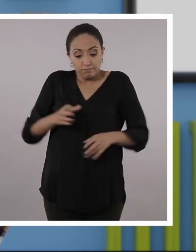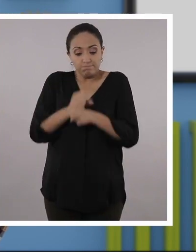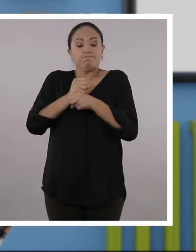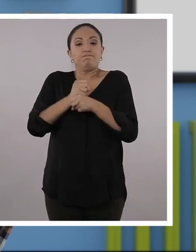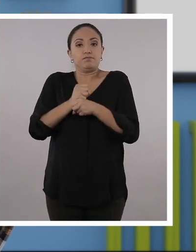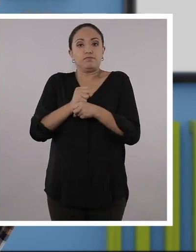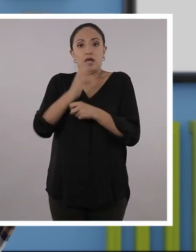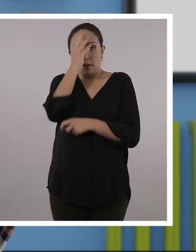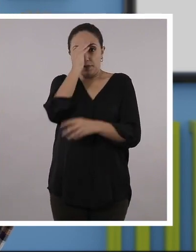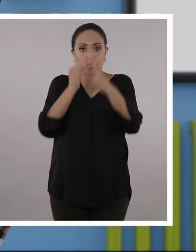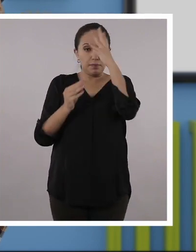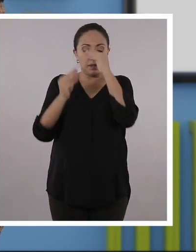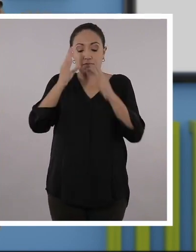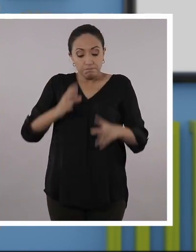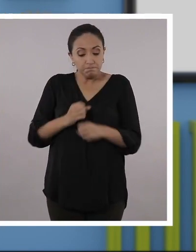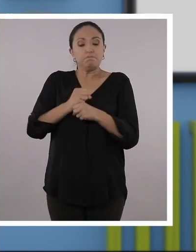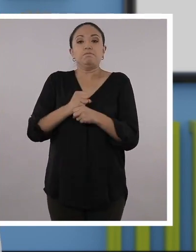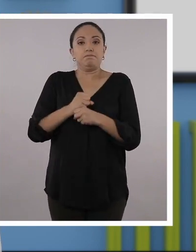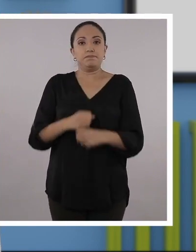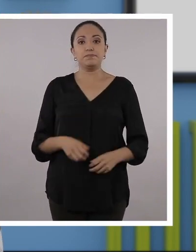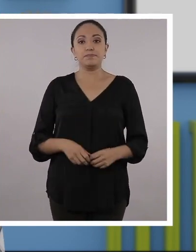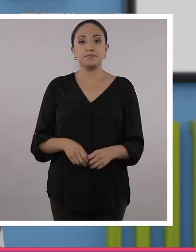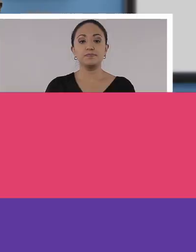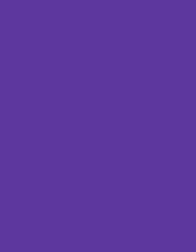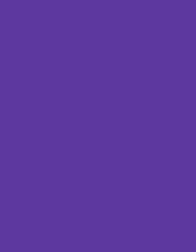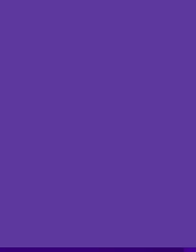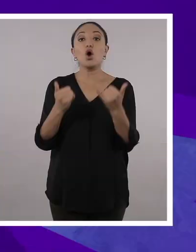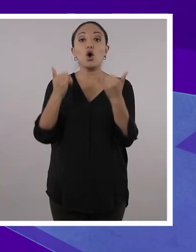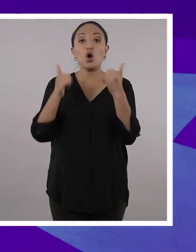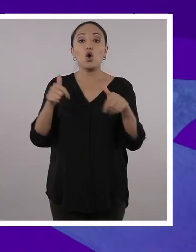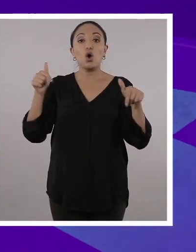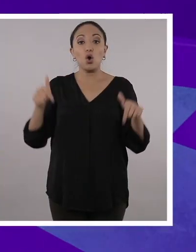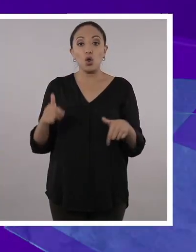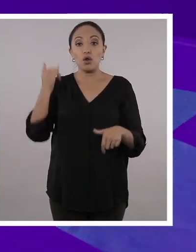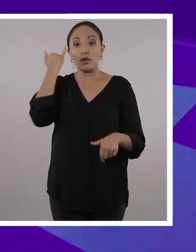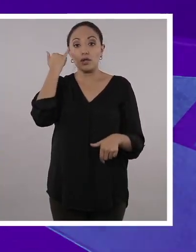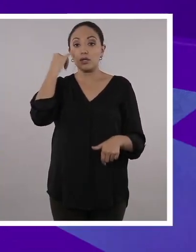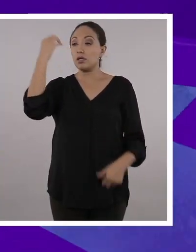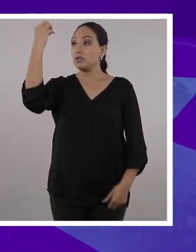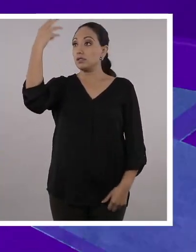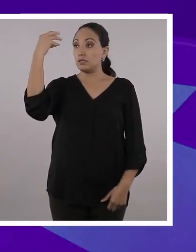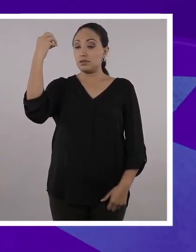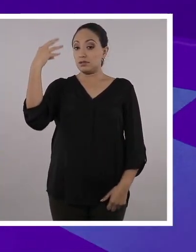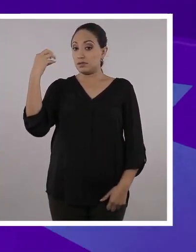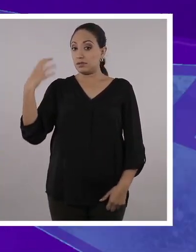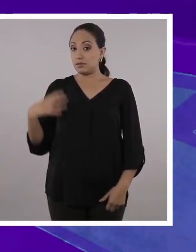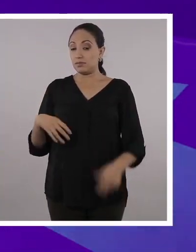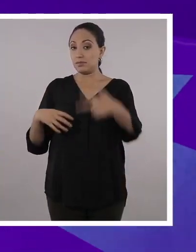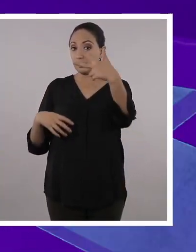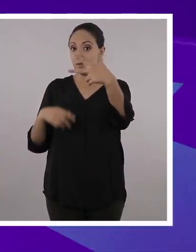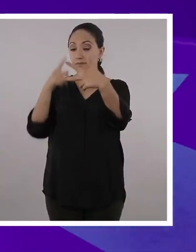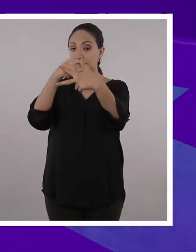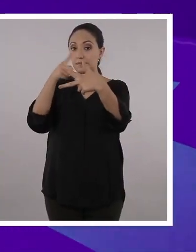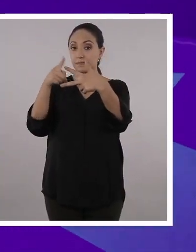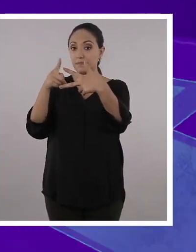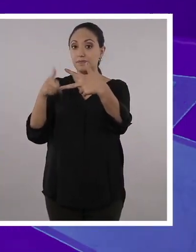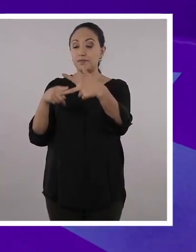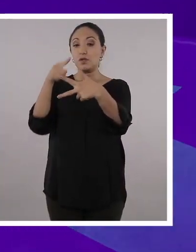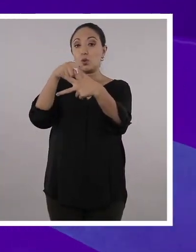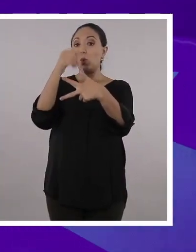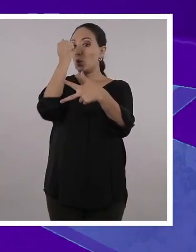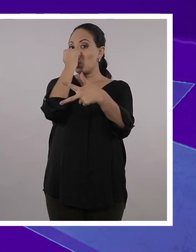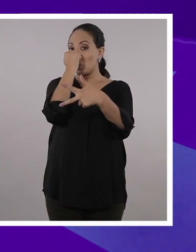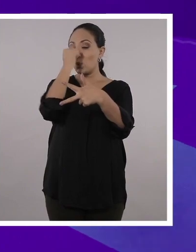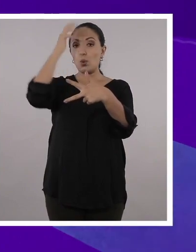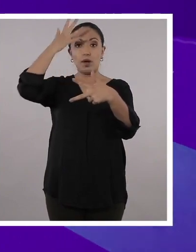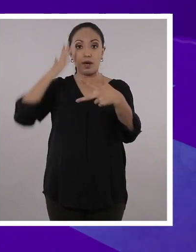afianzar todo lo que hemos visto el día de hoy. Muy bien, Santi. El día de hoy tenemos el semáforo. Recuerden, son tres colores. ¿Cuál es, Santi?